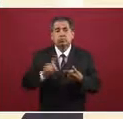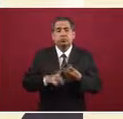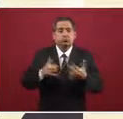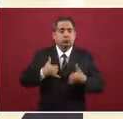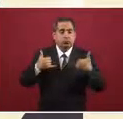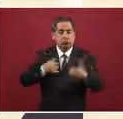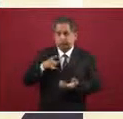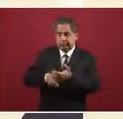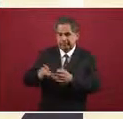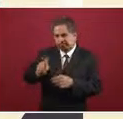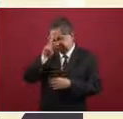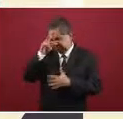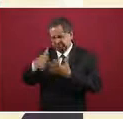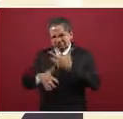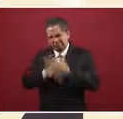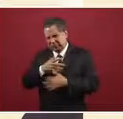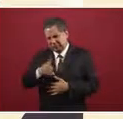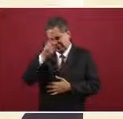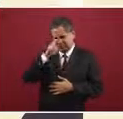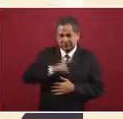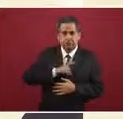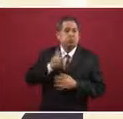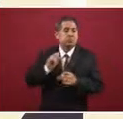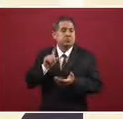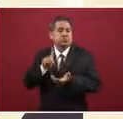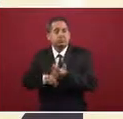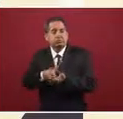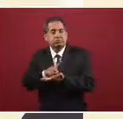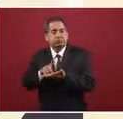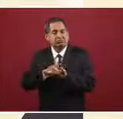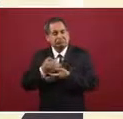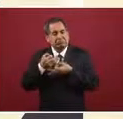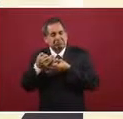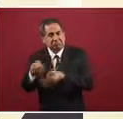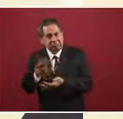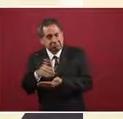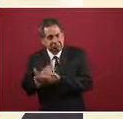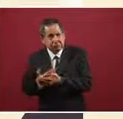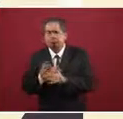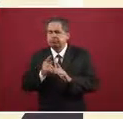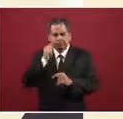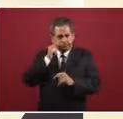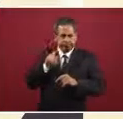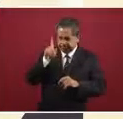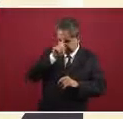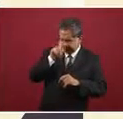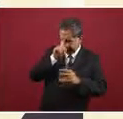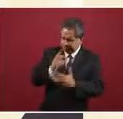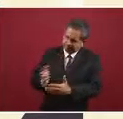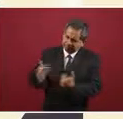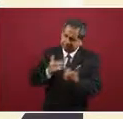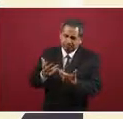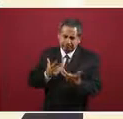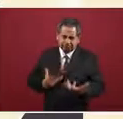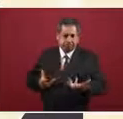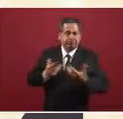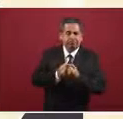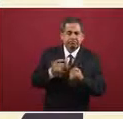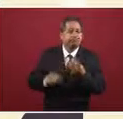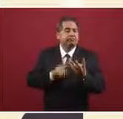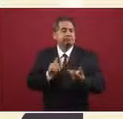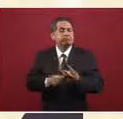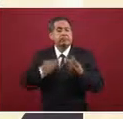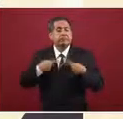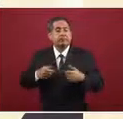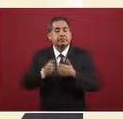violencia o que tienen algún tipo de adicción, también con organizaciones que incorporan a jóvenes con discapacidad